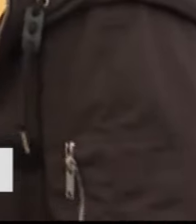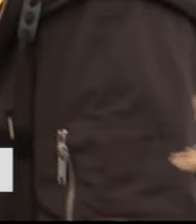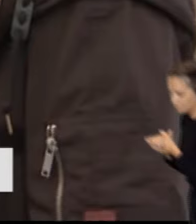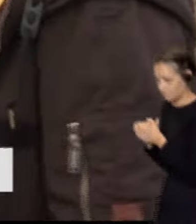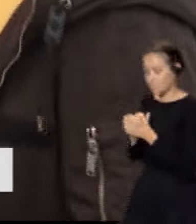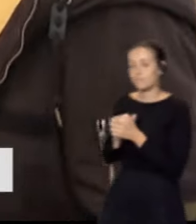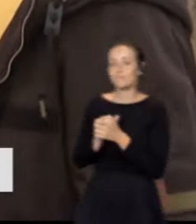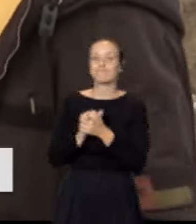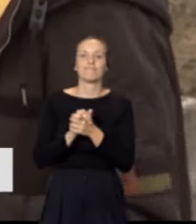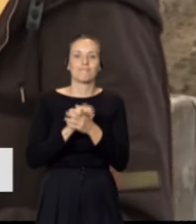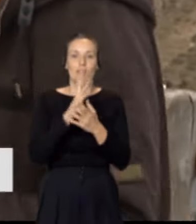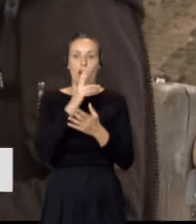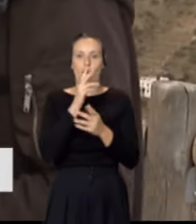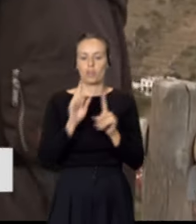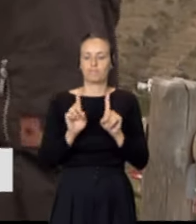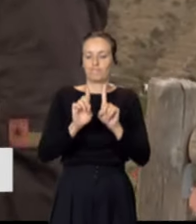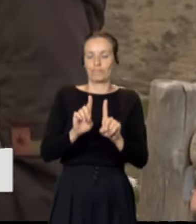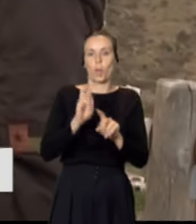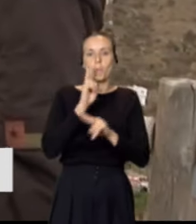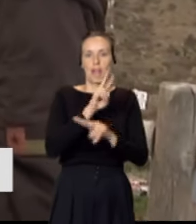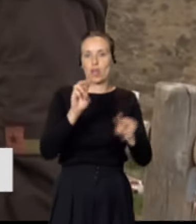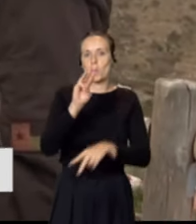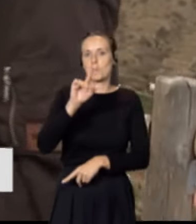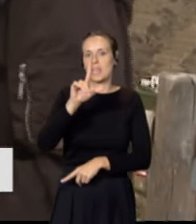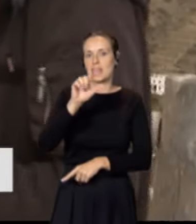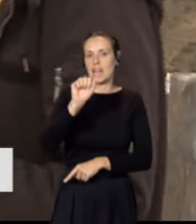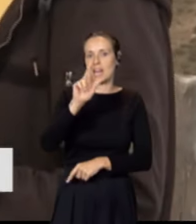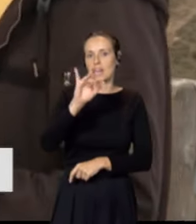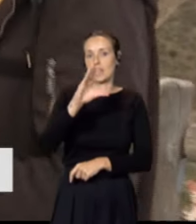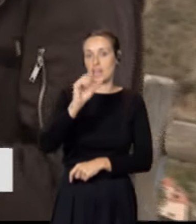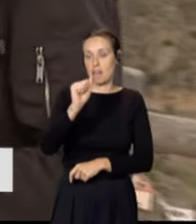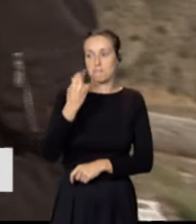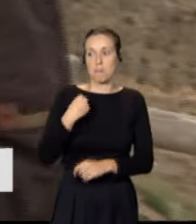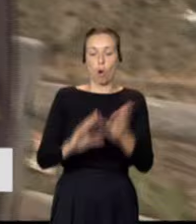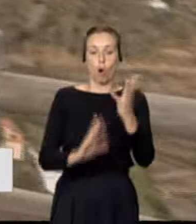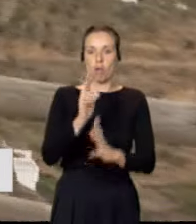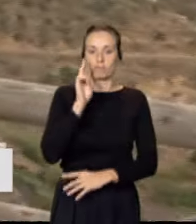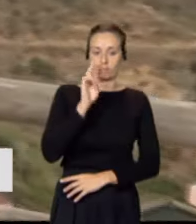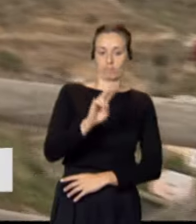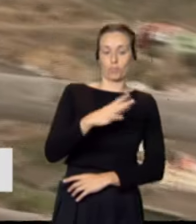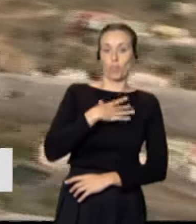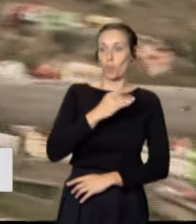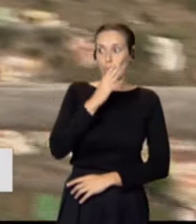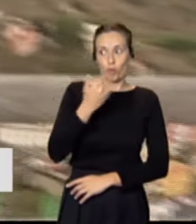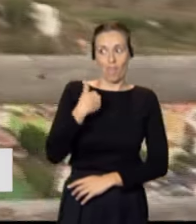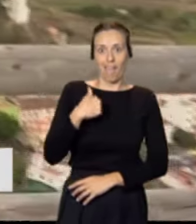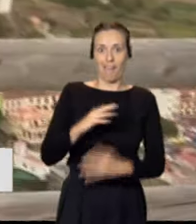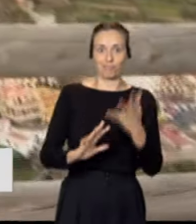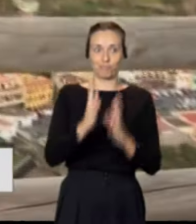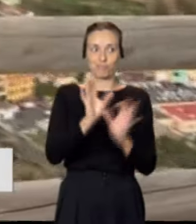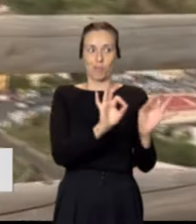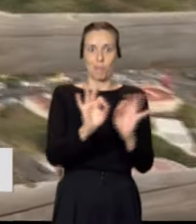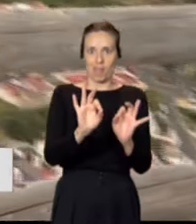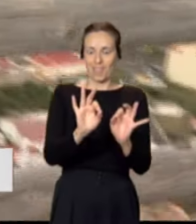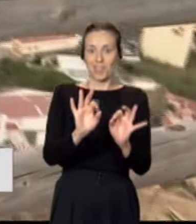Pilarica, donde hay, desde aquí se puede ver perfectamente una de esas hogueras, porque ya han comenzado los preparativos, ¿verdad? Sí, ya estamos con